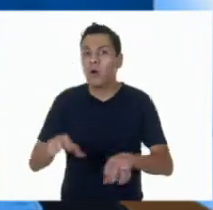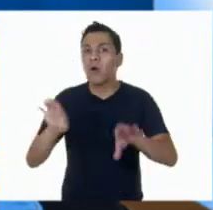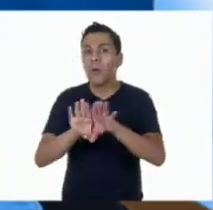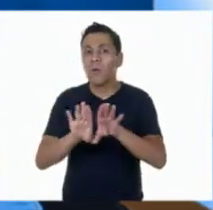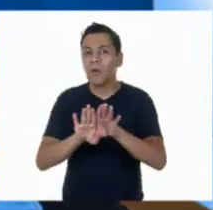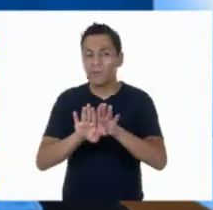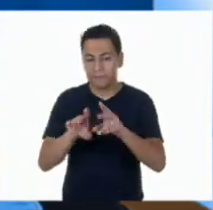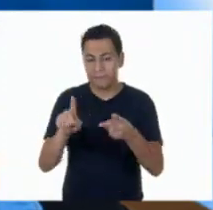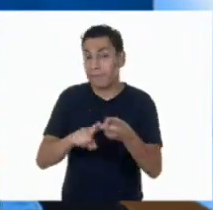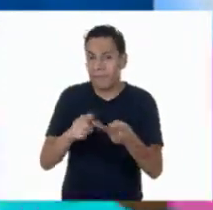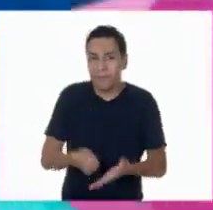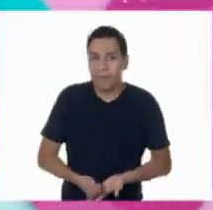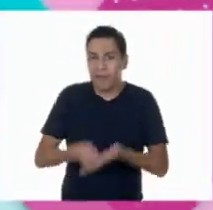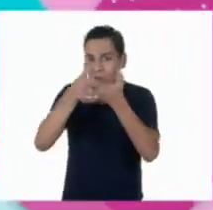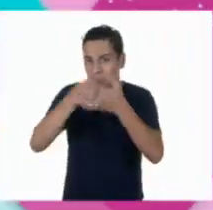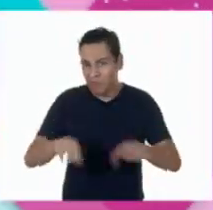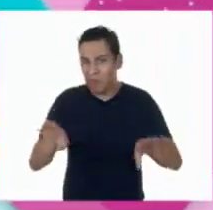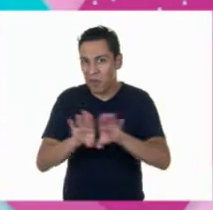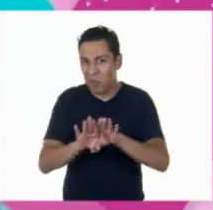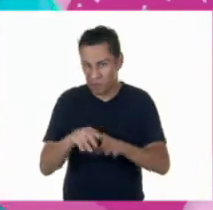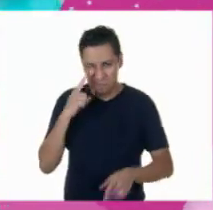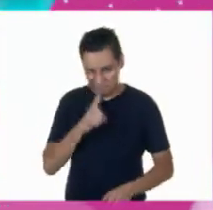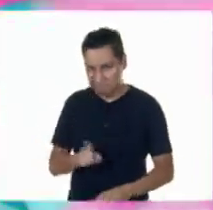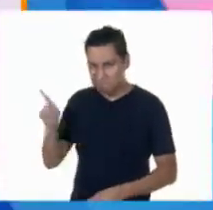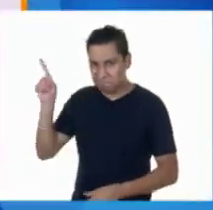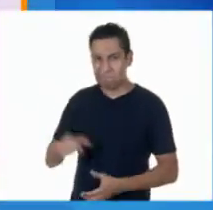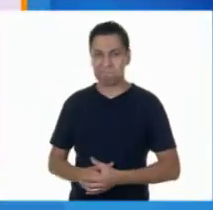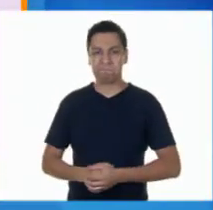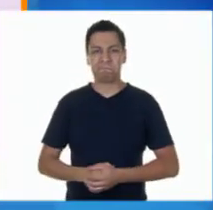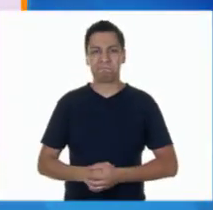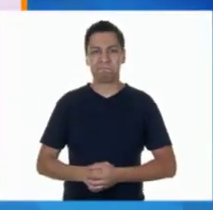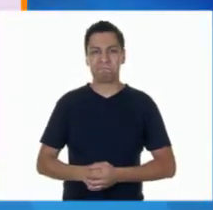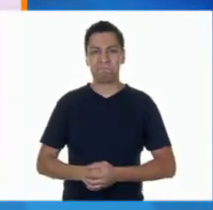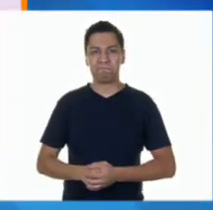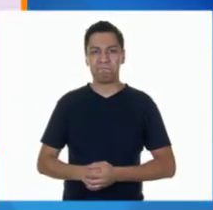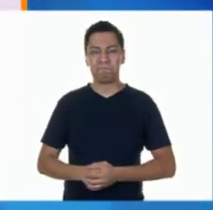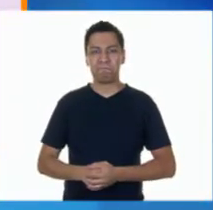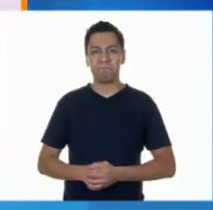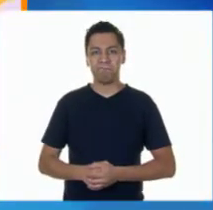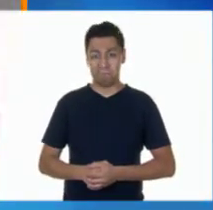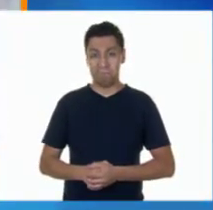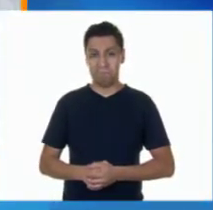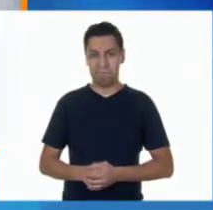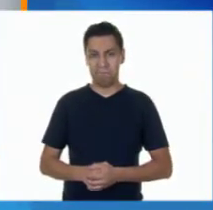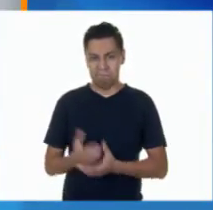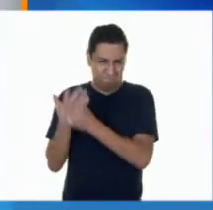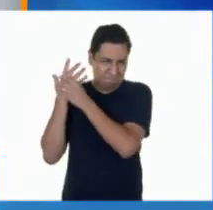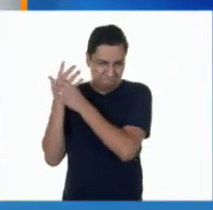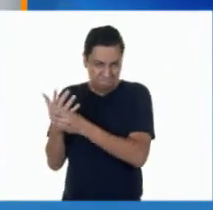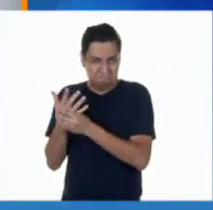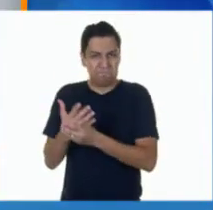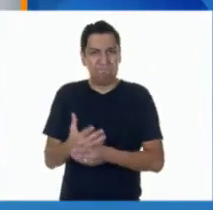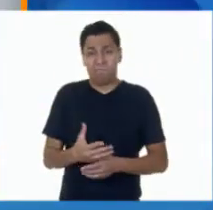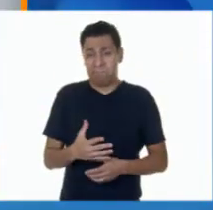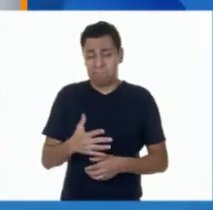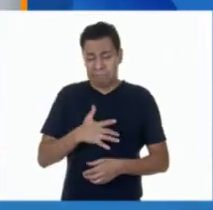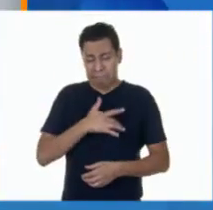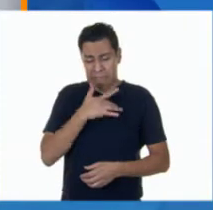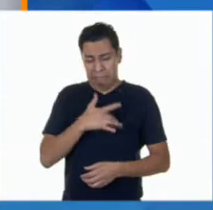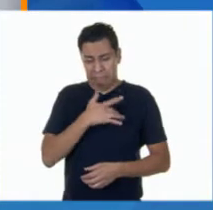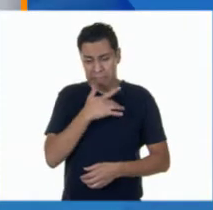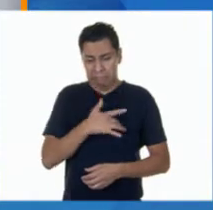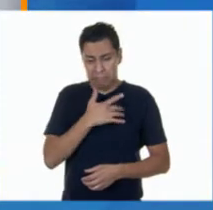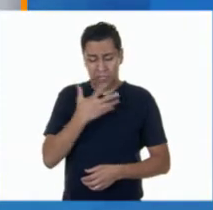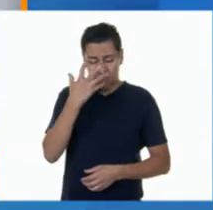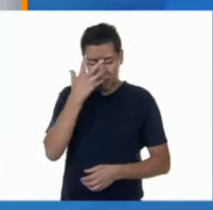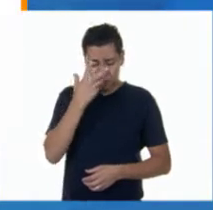Veamos cómo podemos detectarlo. Cuando las personas sentimos una emoción por la que nos encontramos afectados,